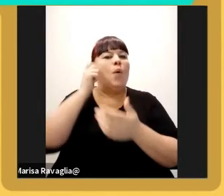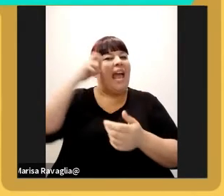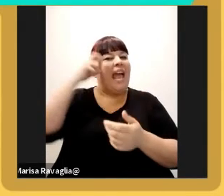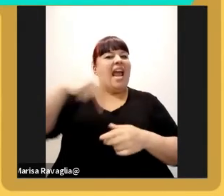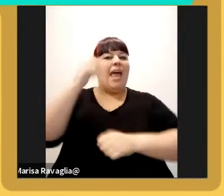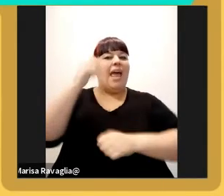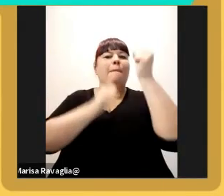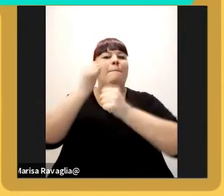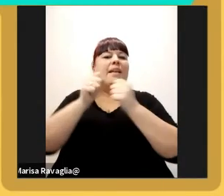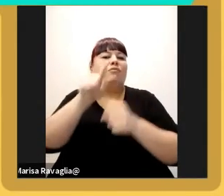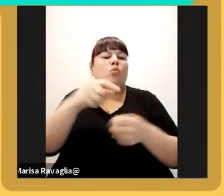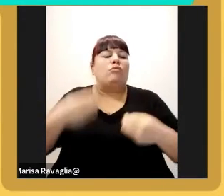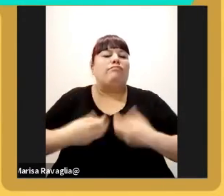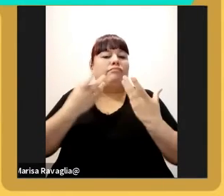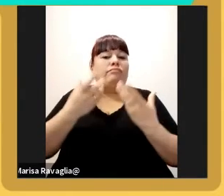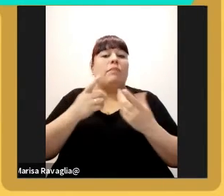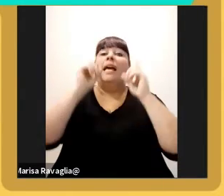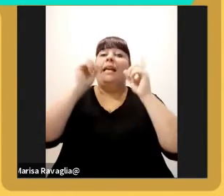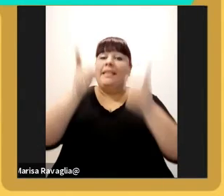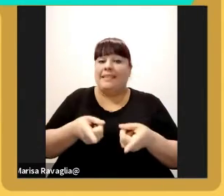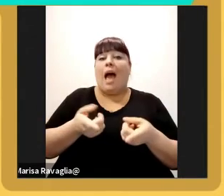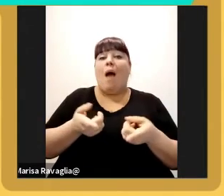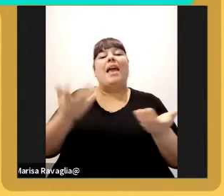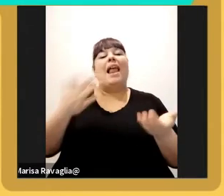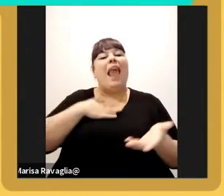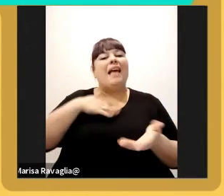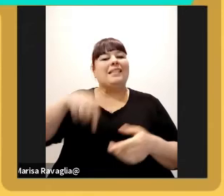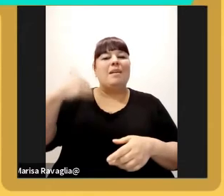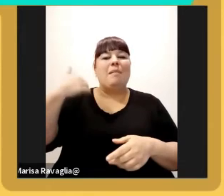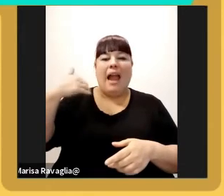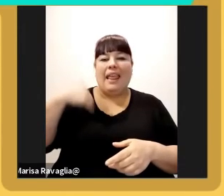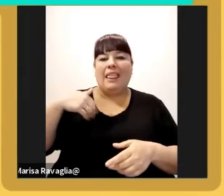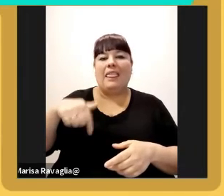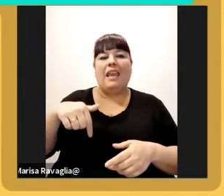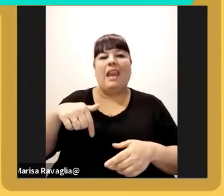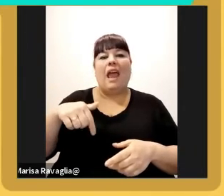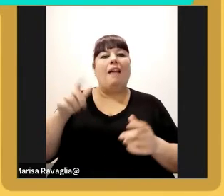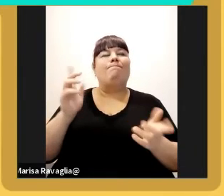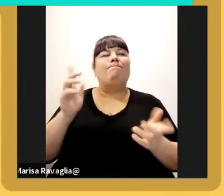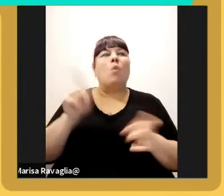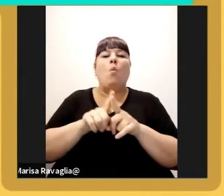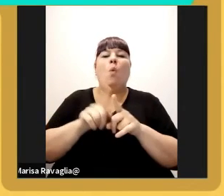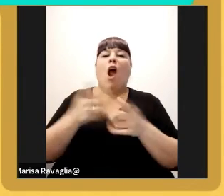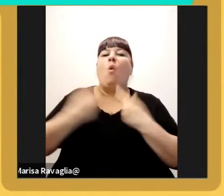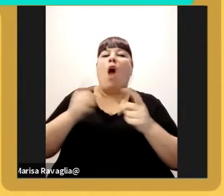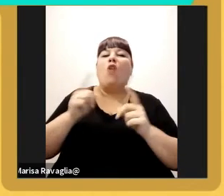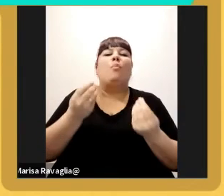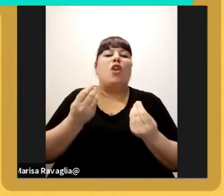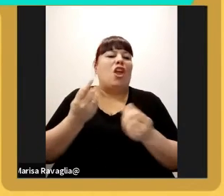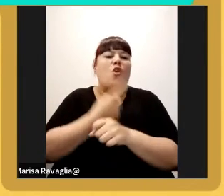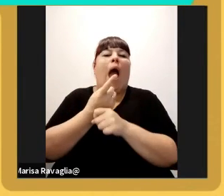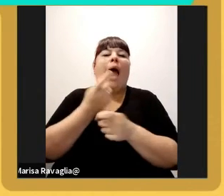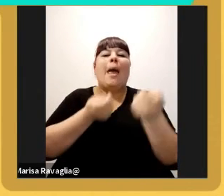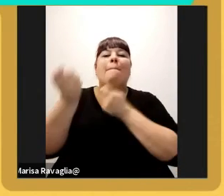tenés y otra cosa que lamentablemente Argentina no te no te ayuda porque no tenemos mercado de